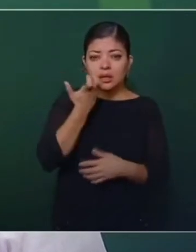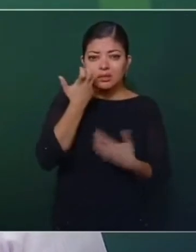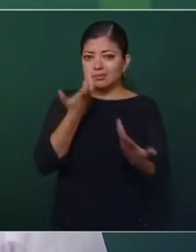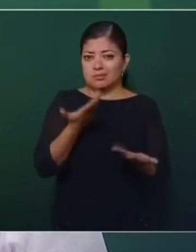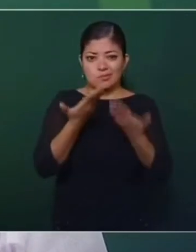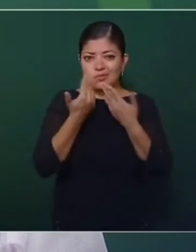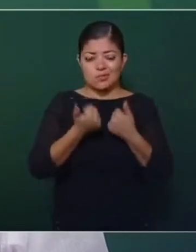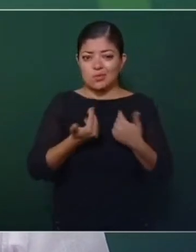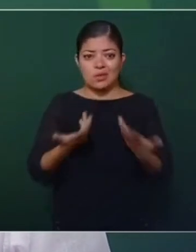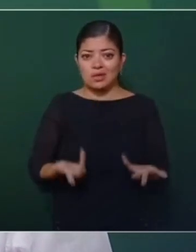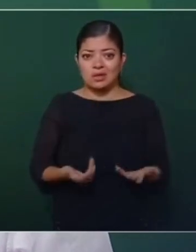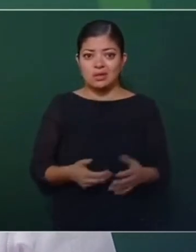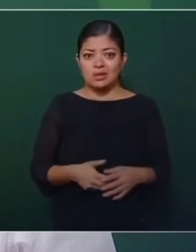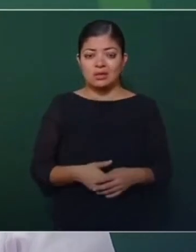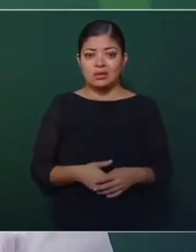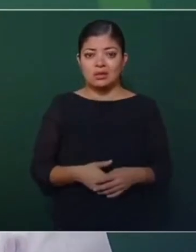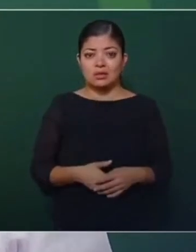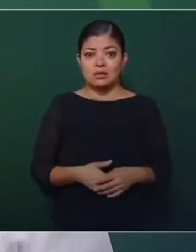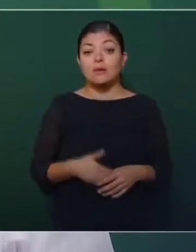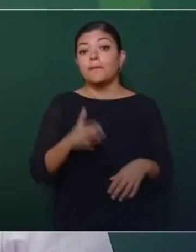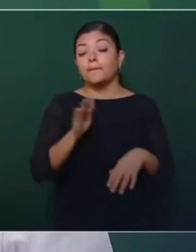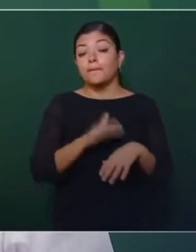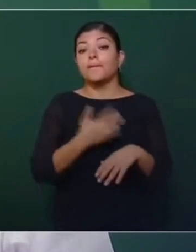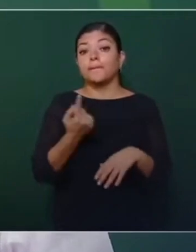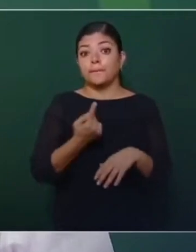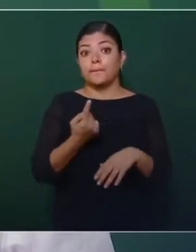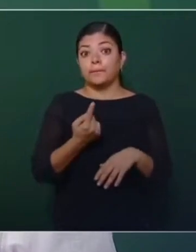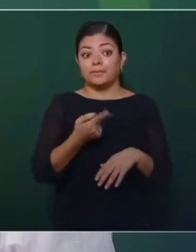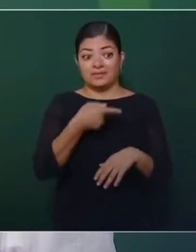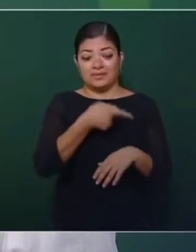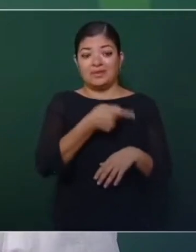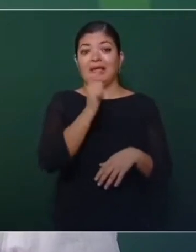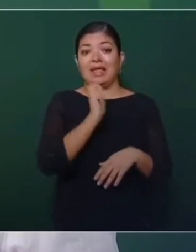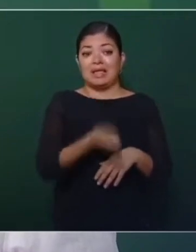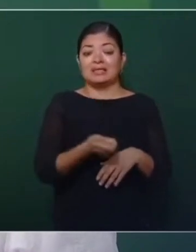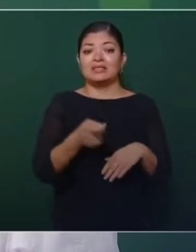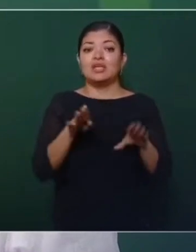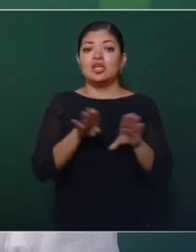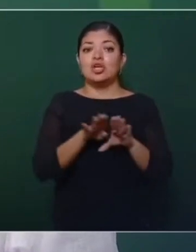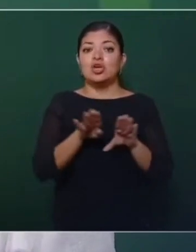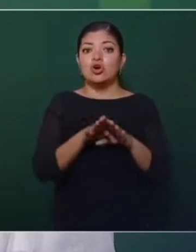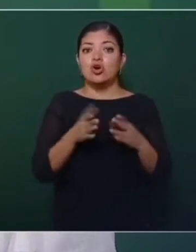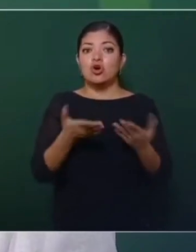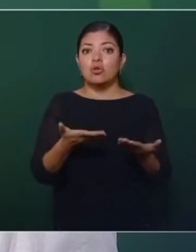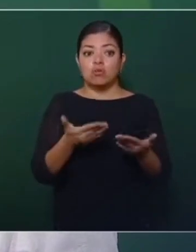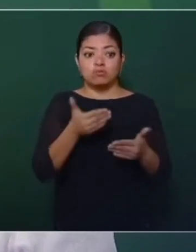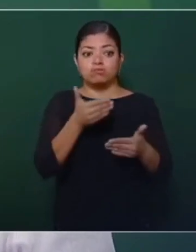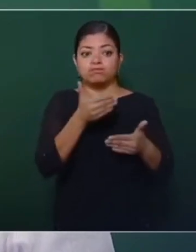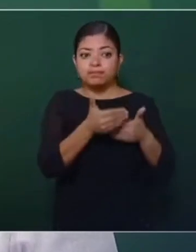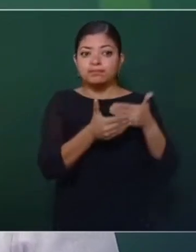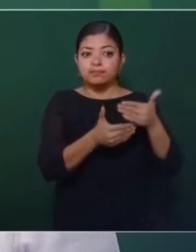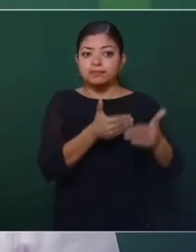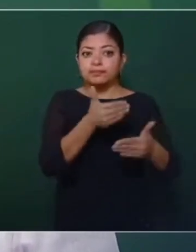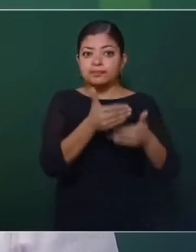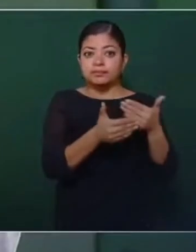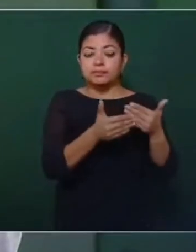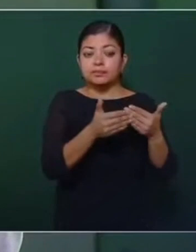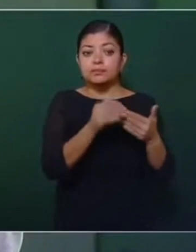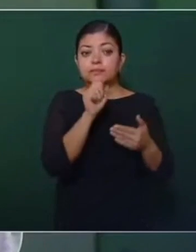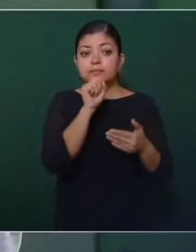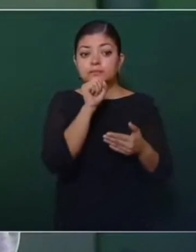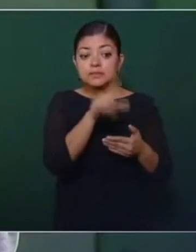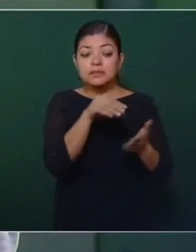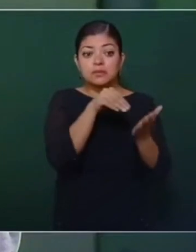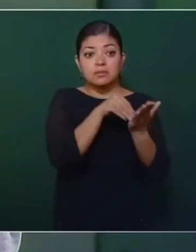son procedimientos que están establecidos, es una consulta